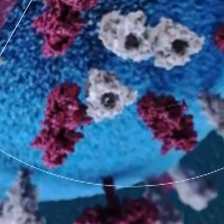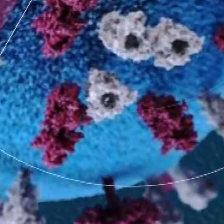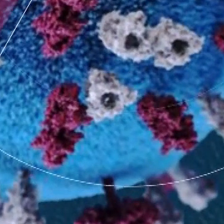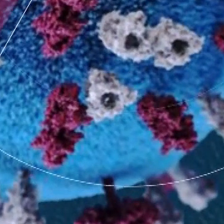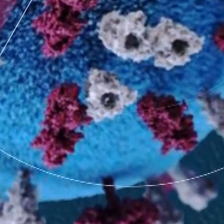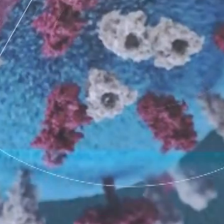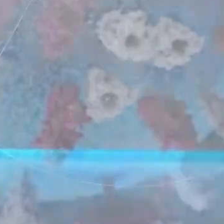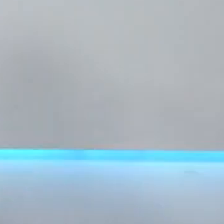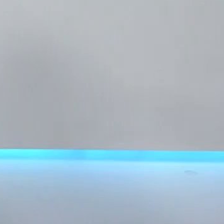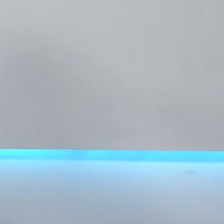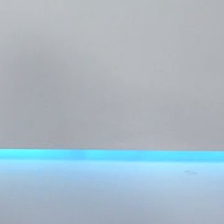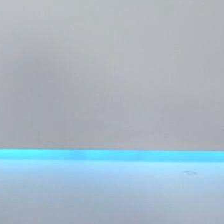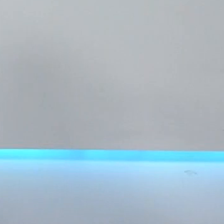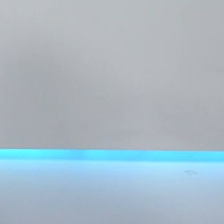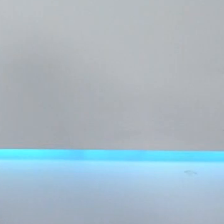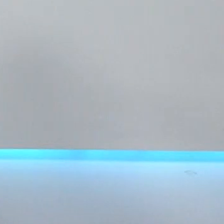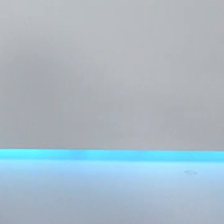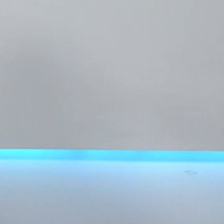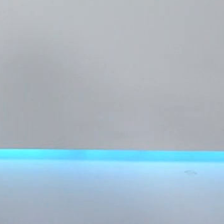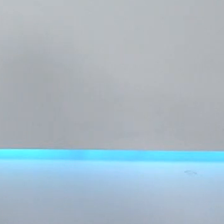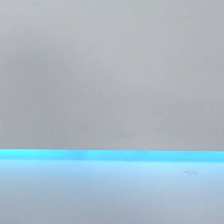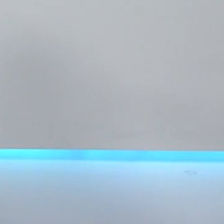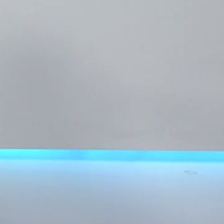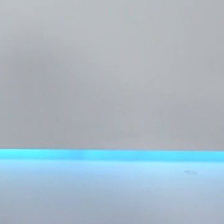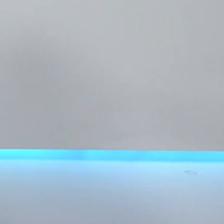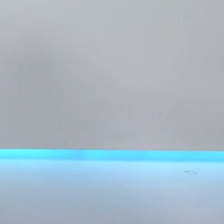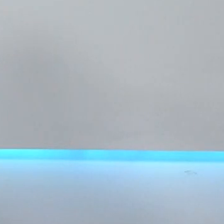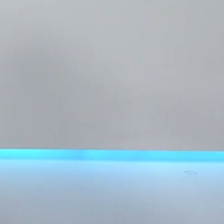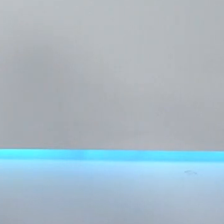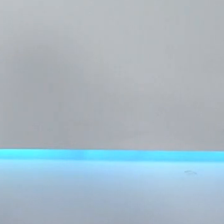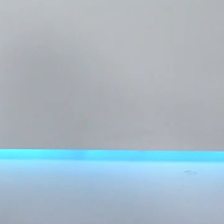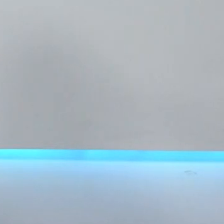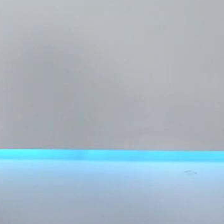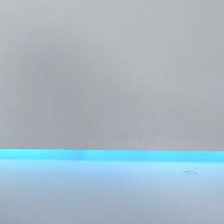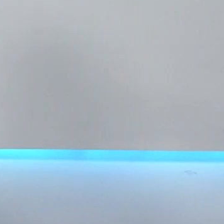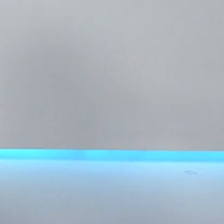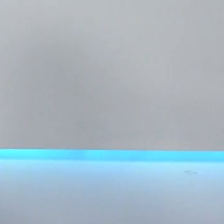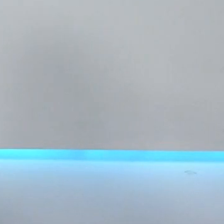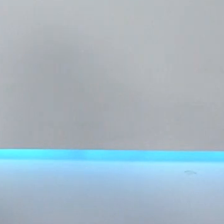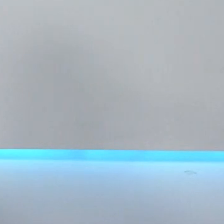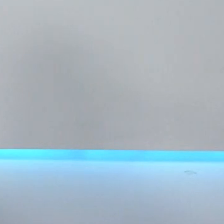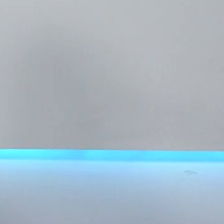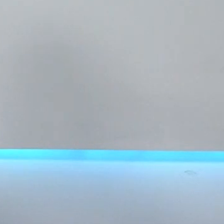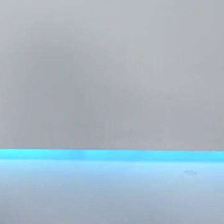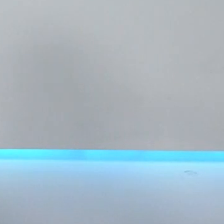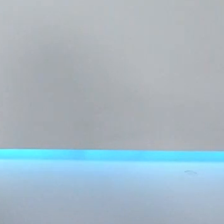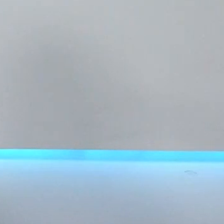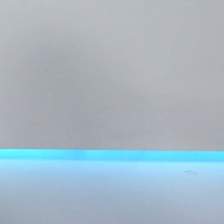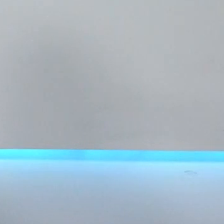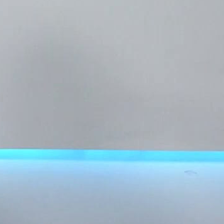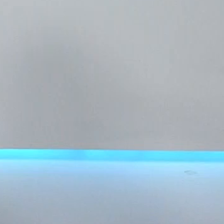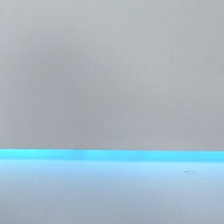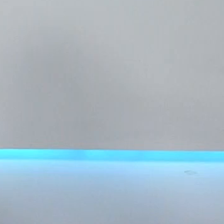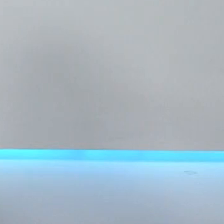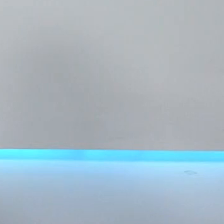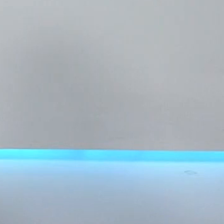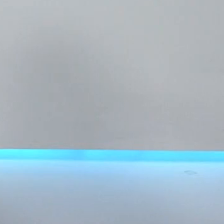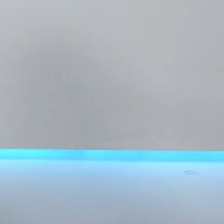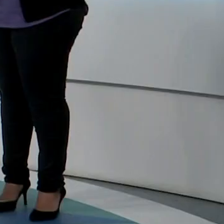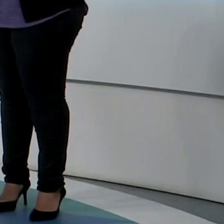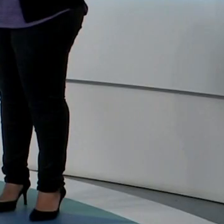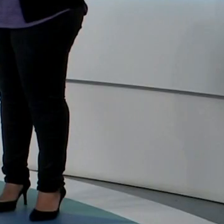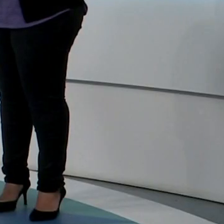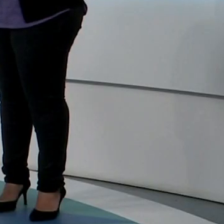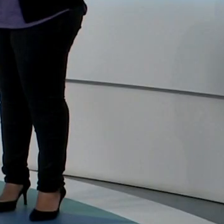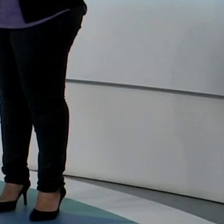Limón y... Cartago, Limón y... faltaría uno. Cartago, Limón y... me